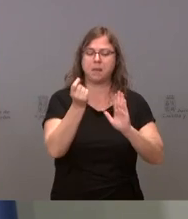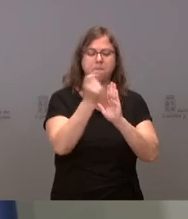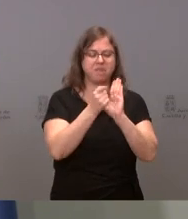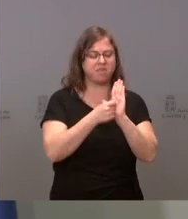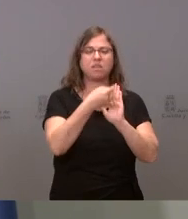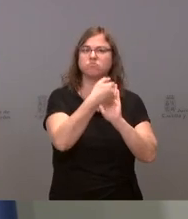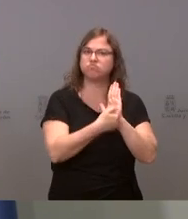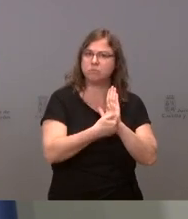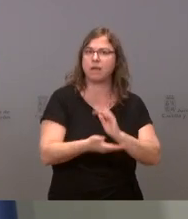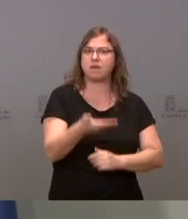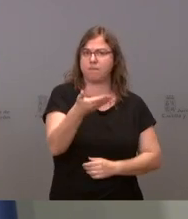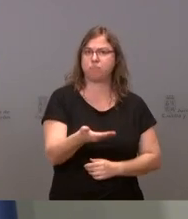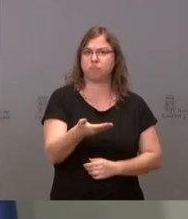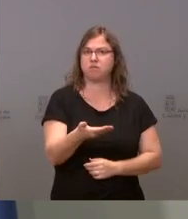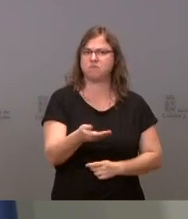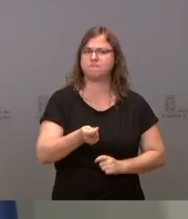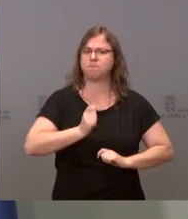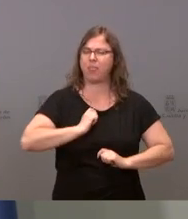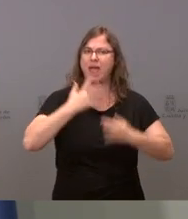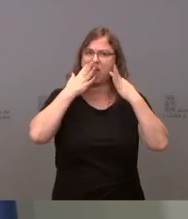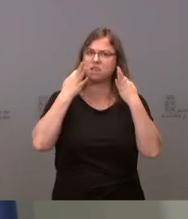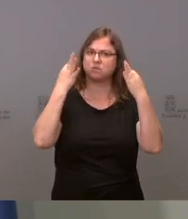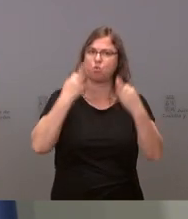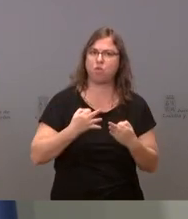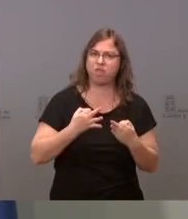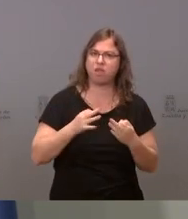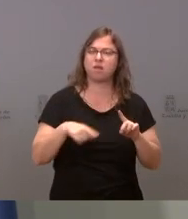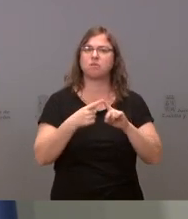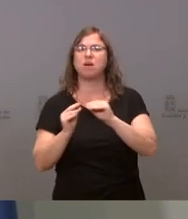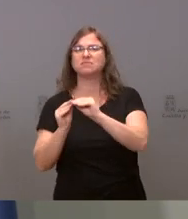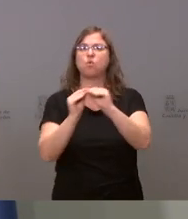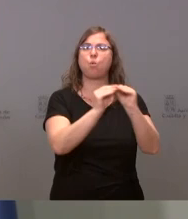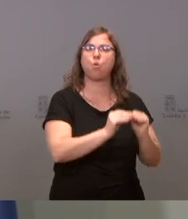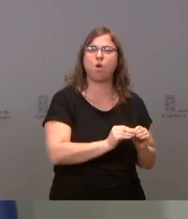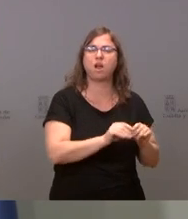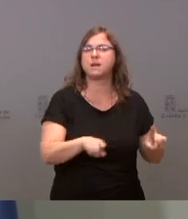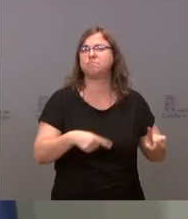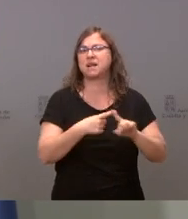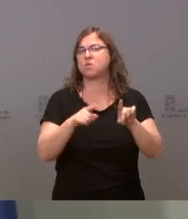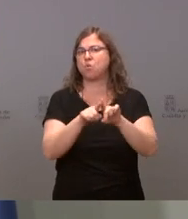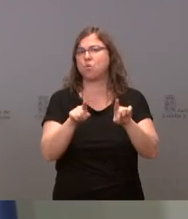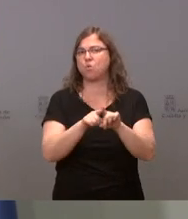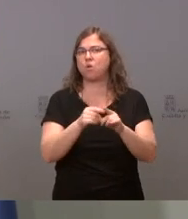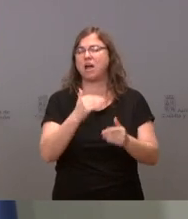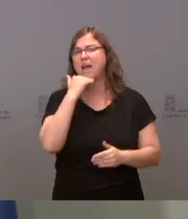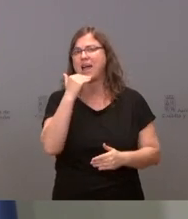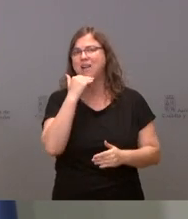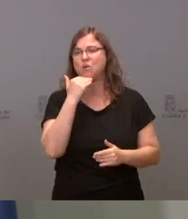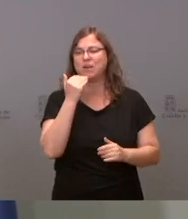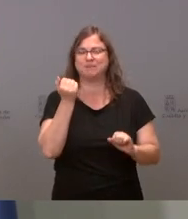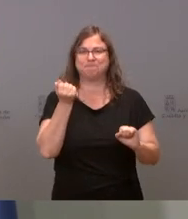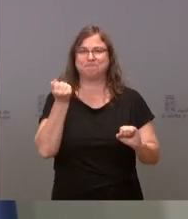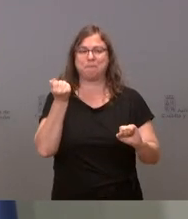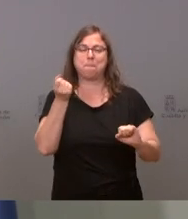importantes que van a dotar de mucha seguridad jurídica de igualdad y van a eliminar algunas malas prácticas